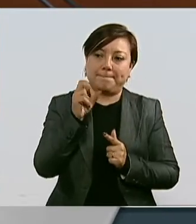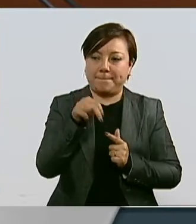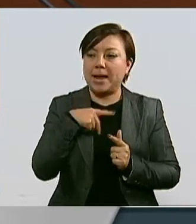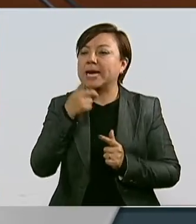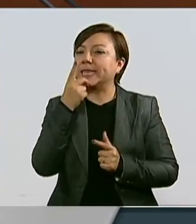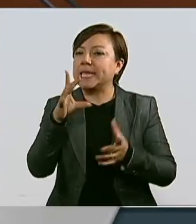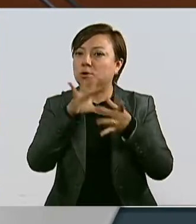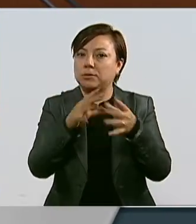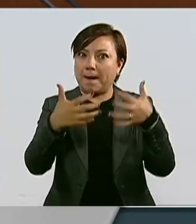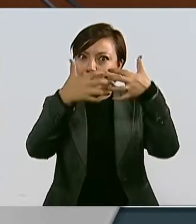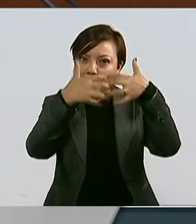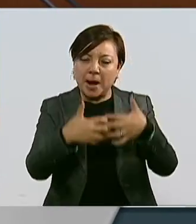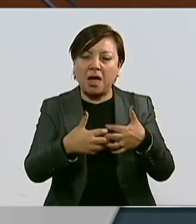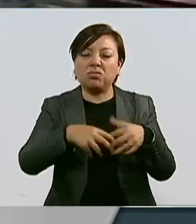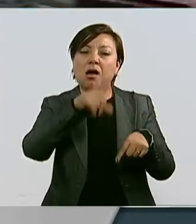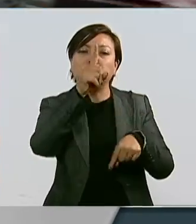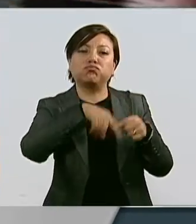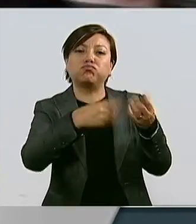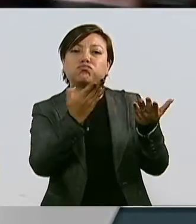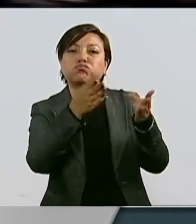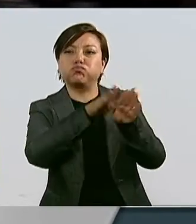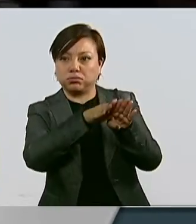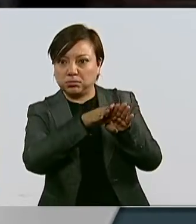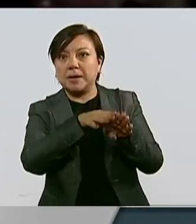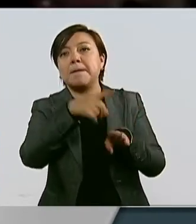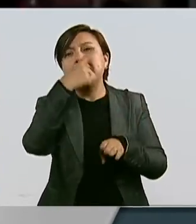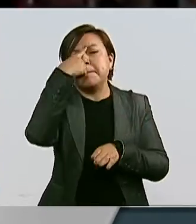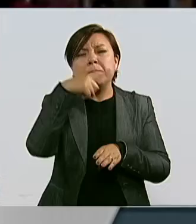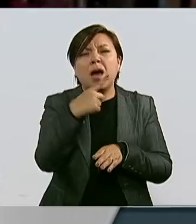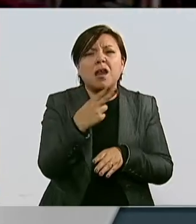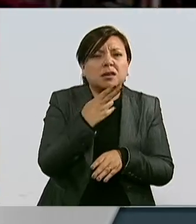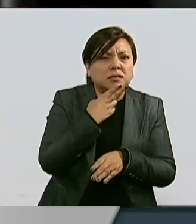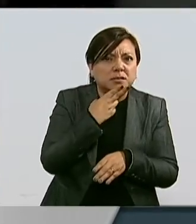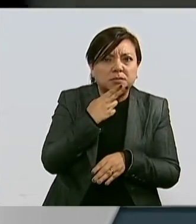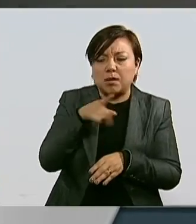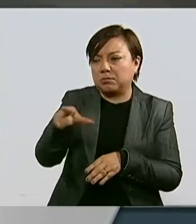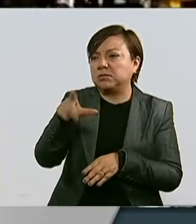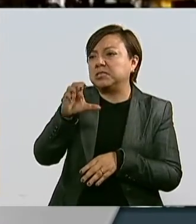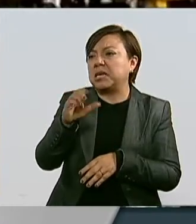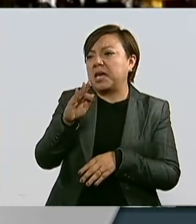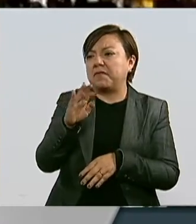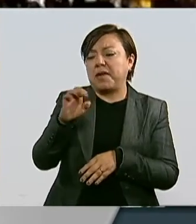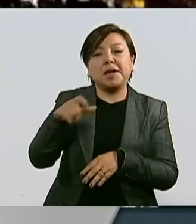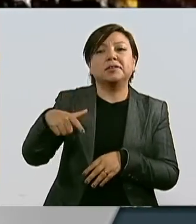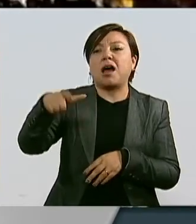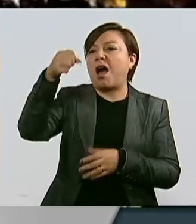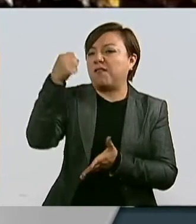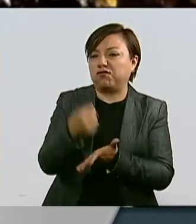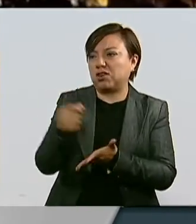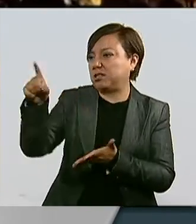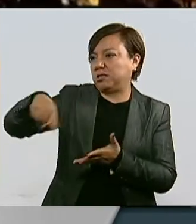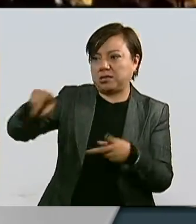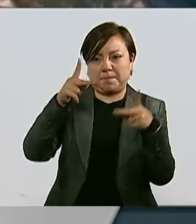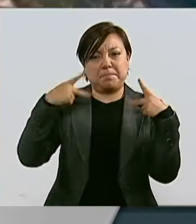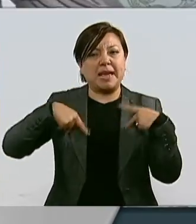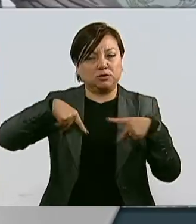plantas y proyectos de generación para obligar a la compra de electricidad a la CFE en perjuicio de la competitividad.